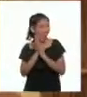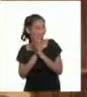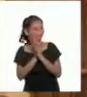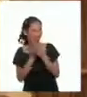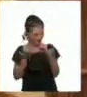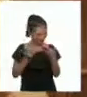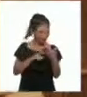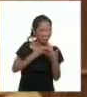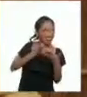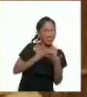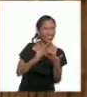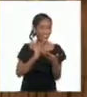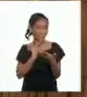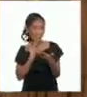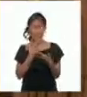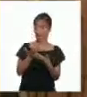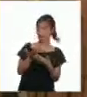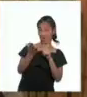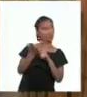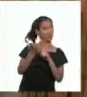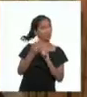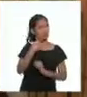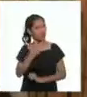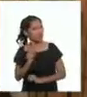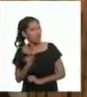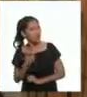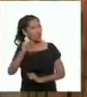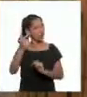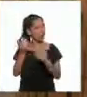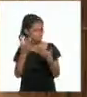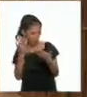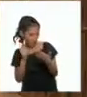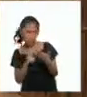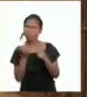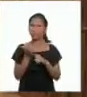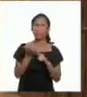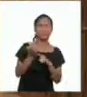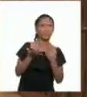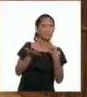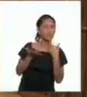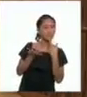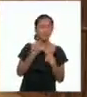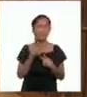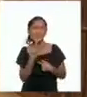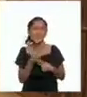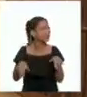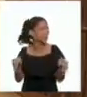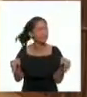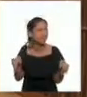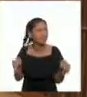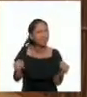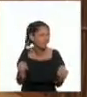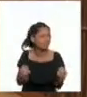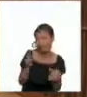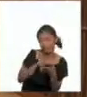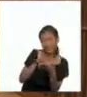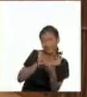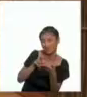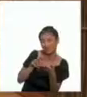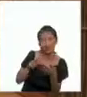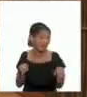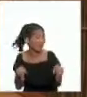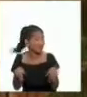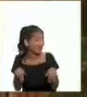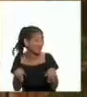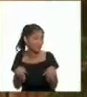emocionante! ¿Qué habrá dentro? Aquí dice algo en la primera página. ¿Qué dice? ¿Qué dice, Niki? ¡Léelo, léelo, léelo,